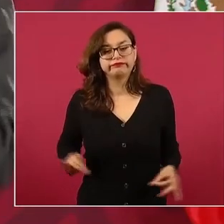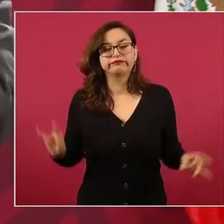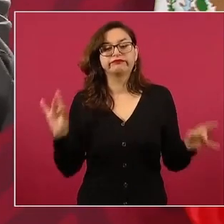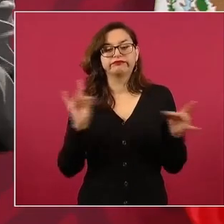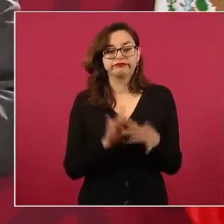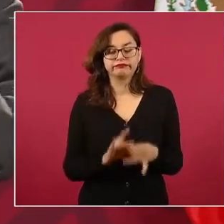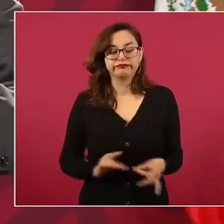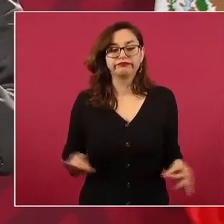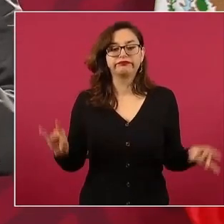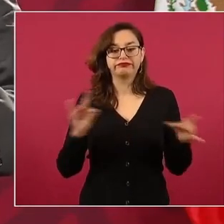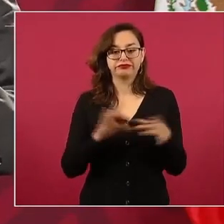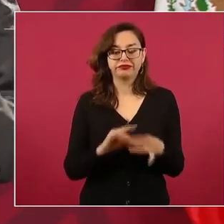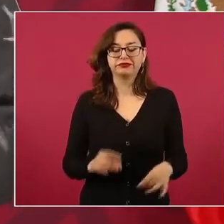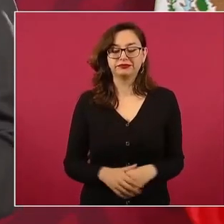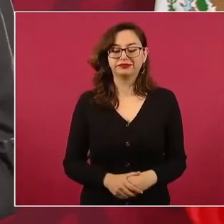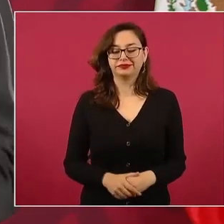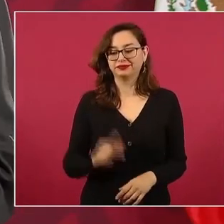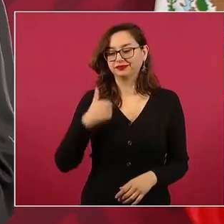Me habían prestado un carro,